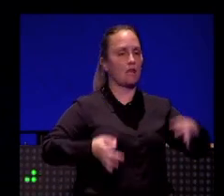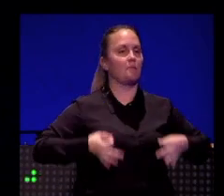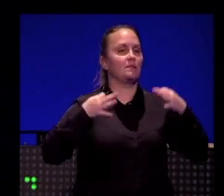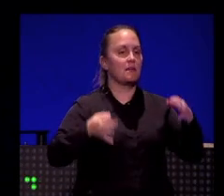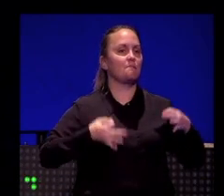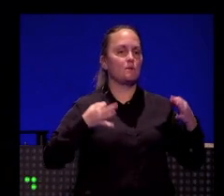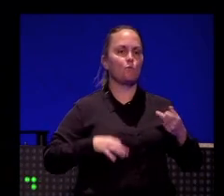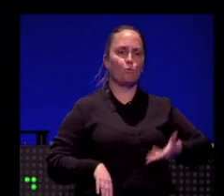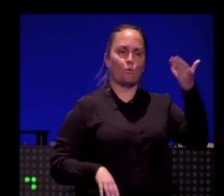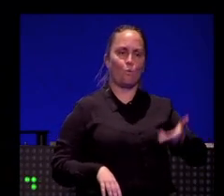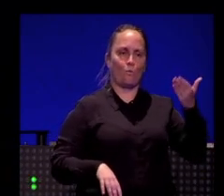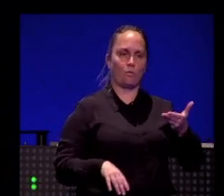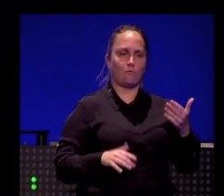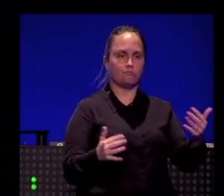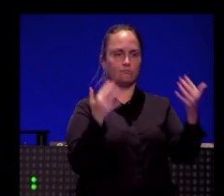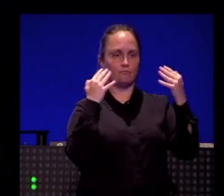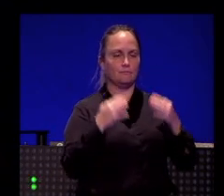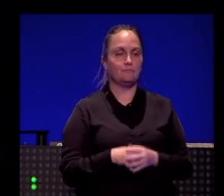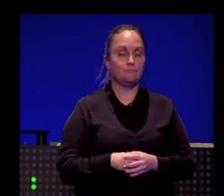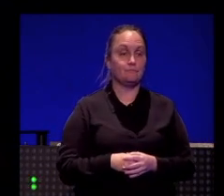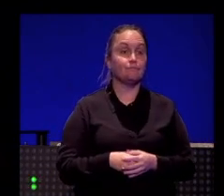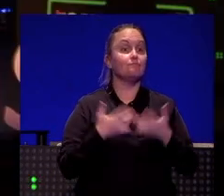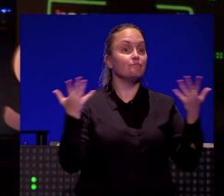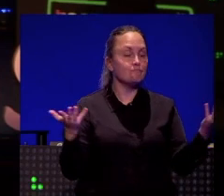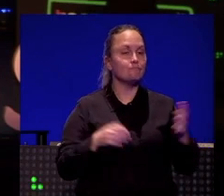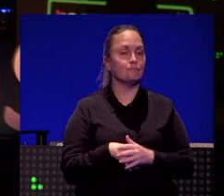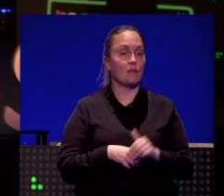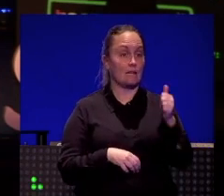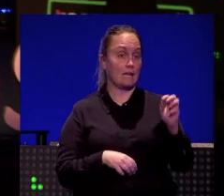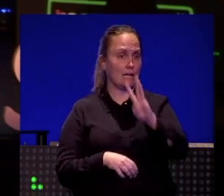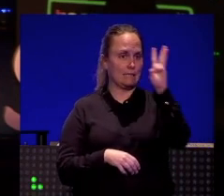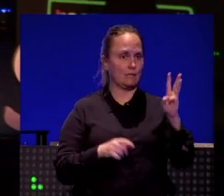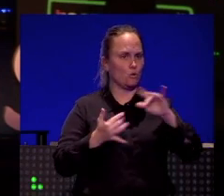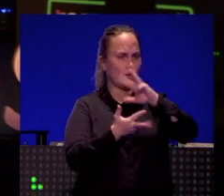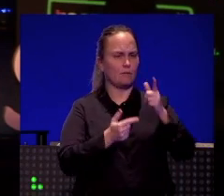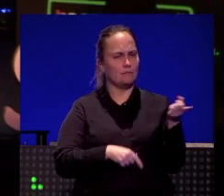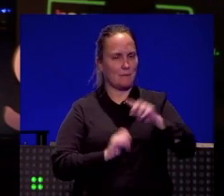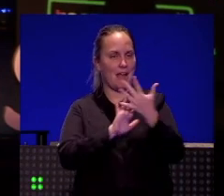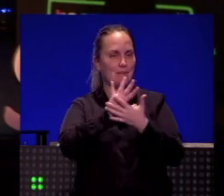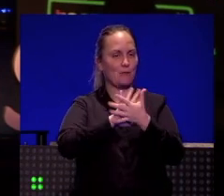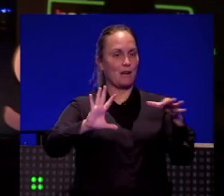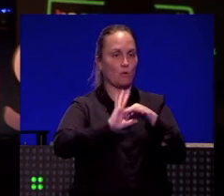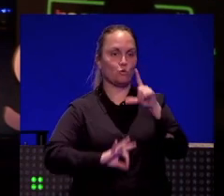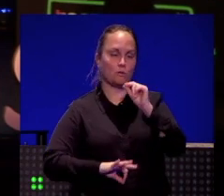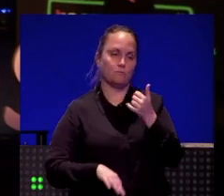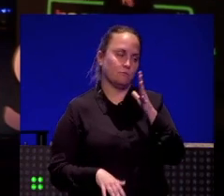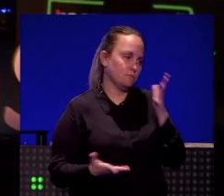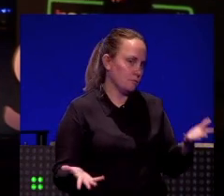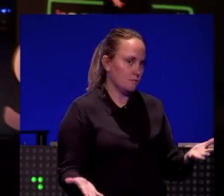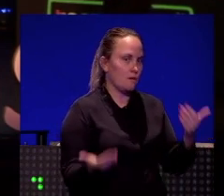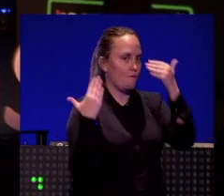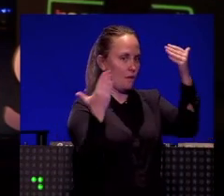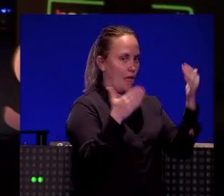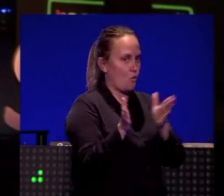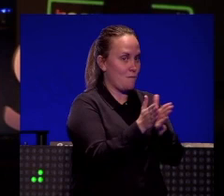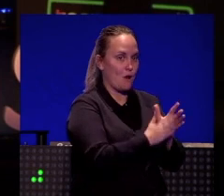relevancia. Antena 3 Noticias, vamos a hablar un poquito de Twitter. Y por cierto, desde aquí felicidades a los compañeros